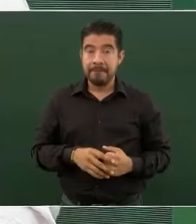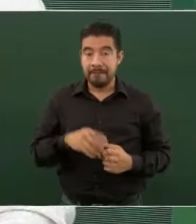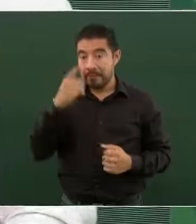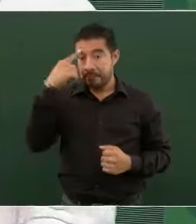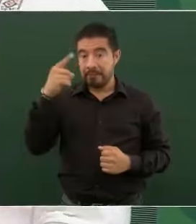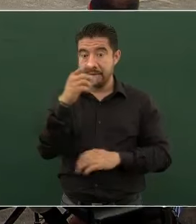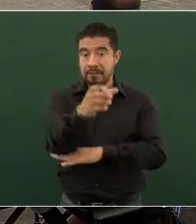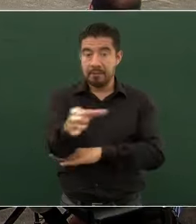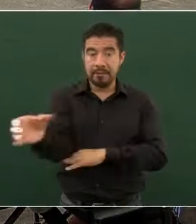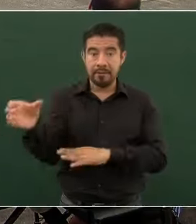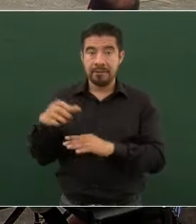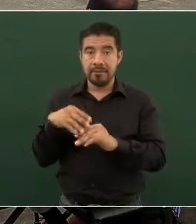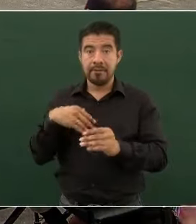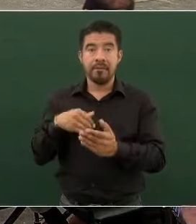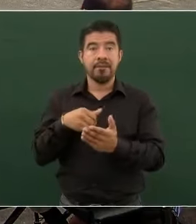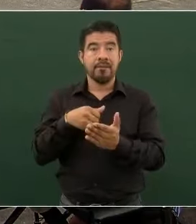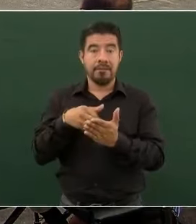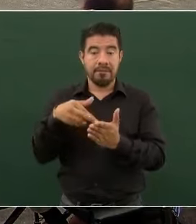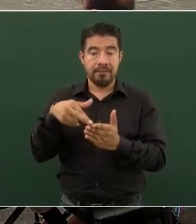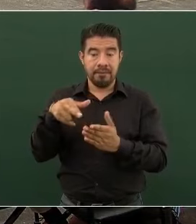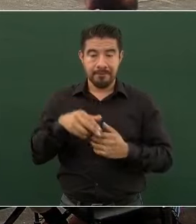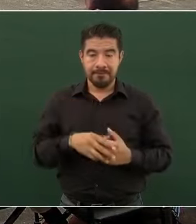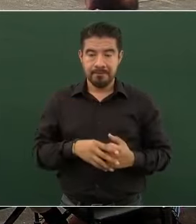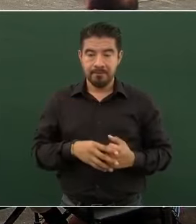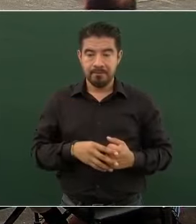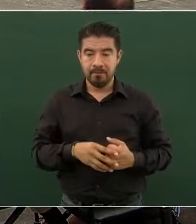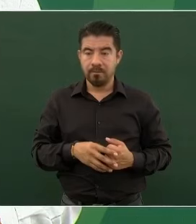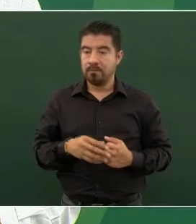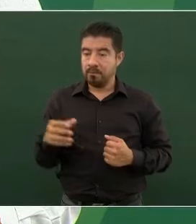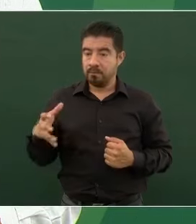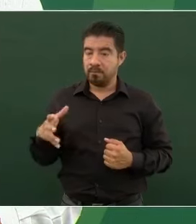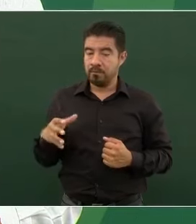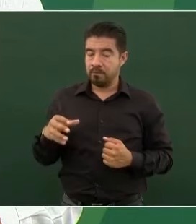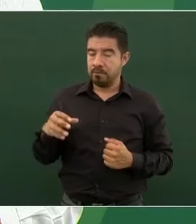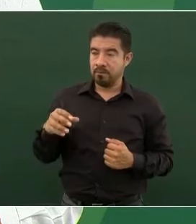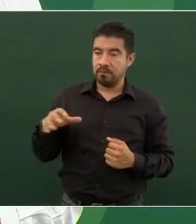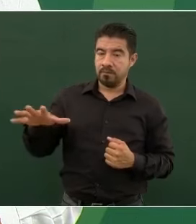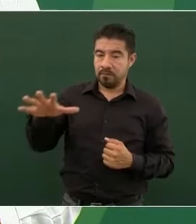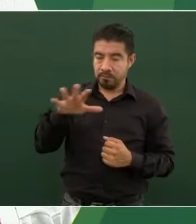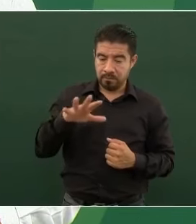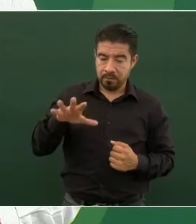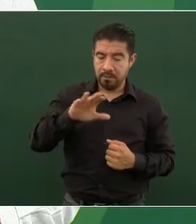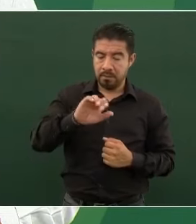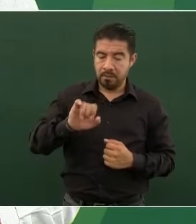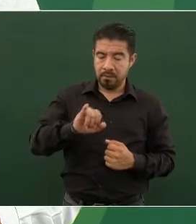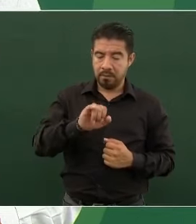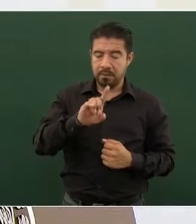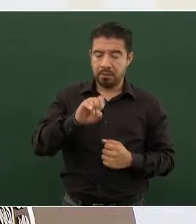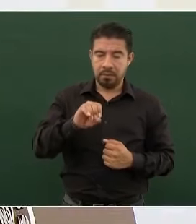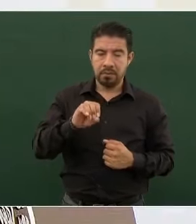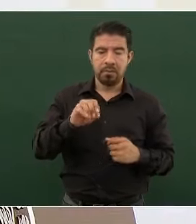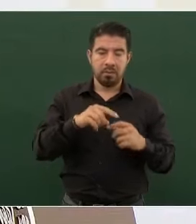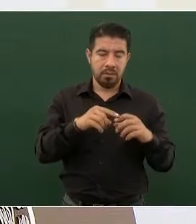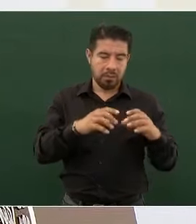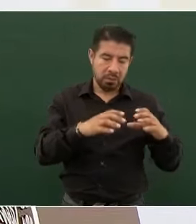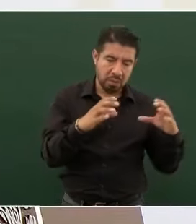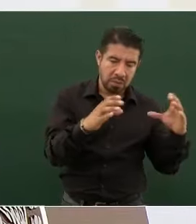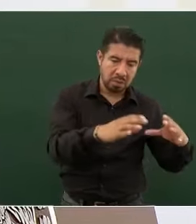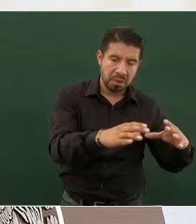sus parcelas, sean ejidales, sean ejidales, comunales, pequeñas propiedades.